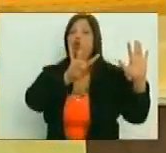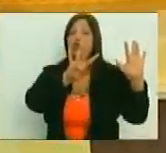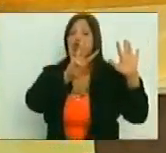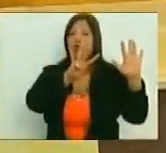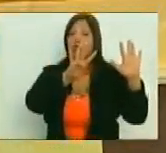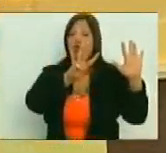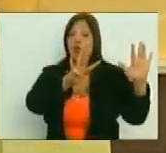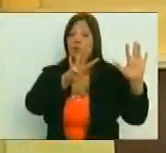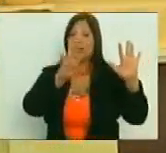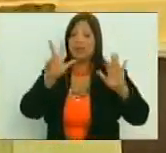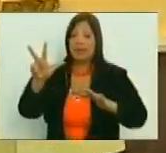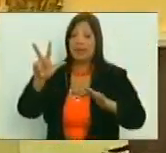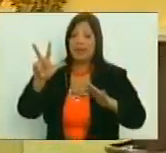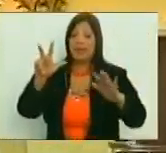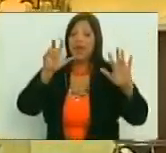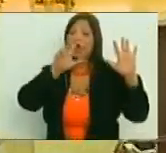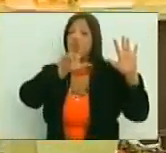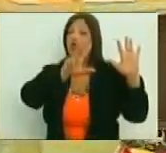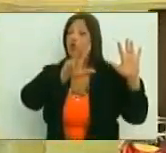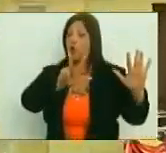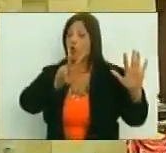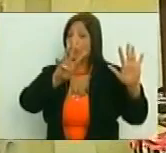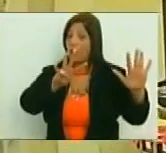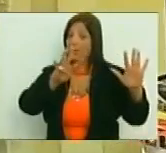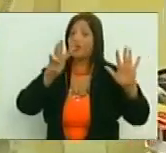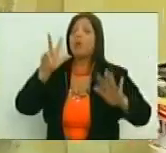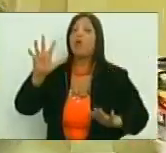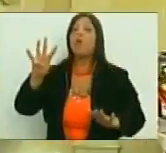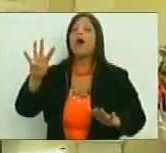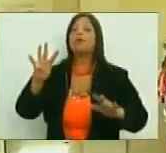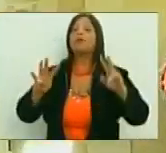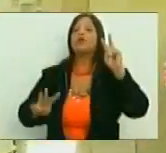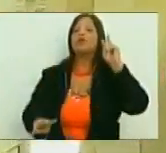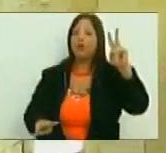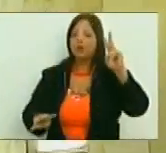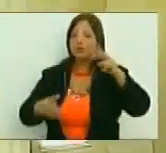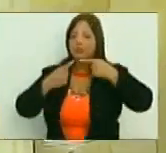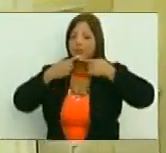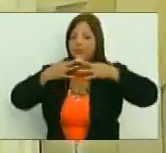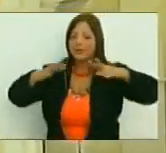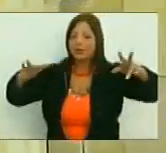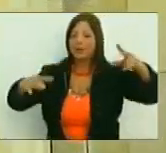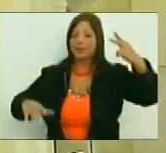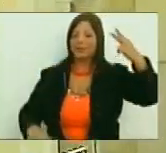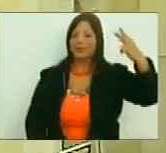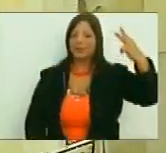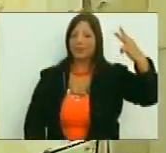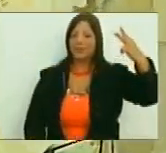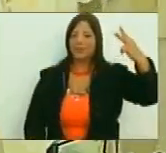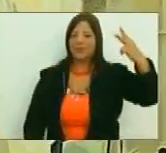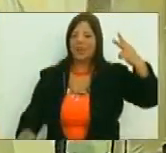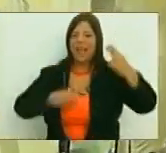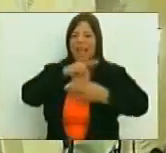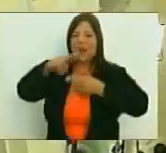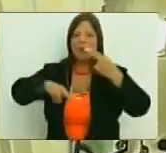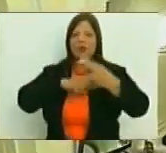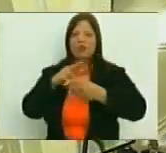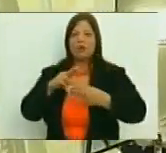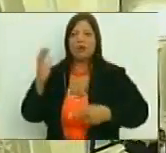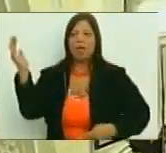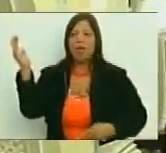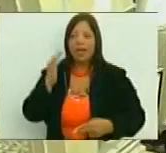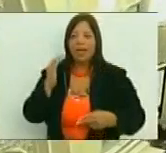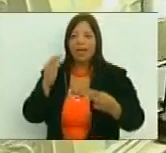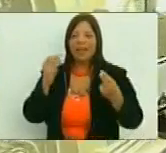en esos años se lograron dos declaratorias pero cuando entró la revolución bolivariana